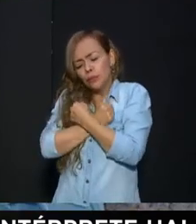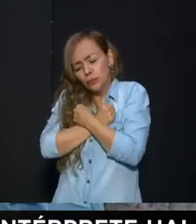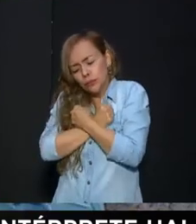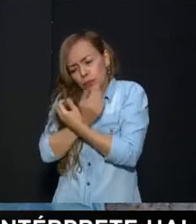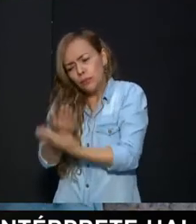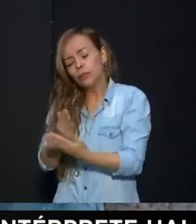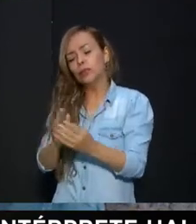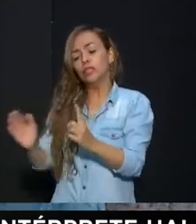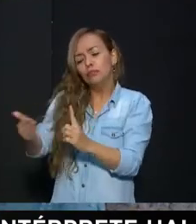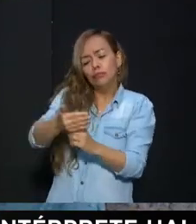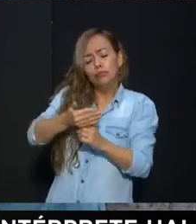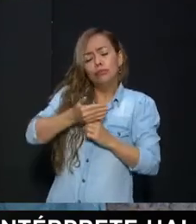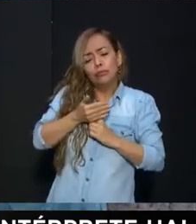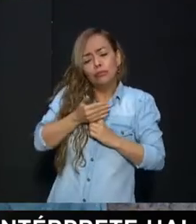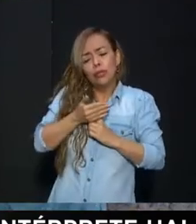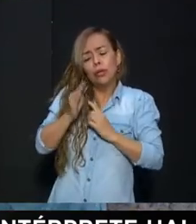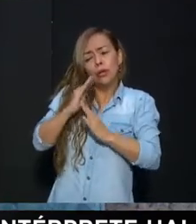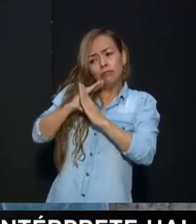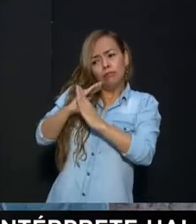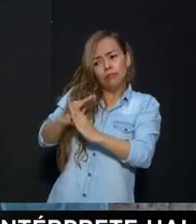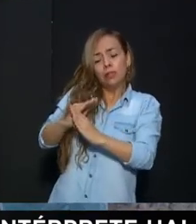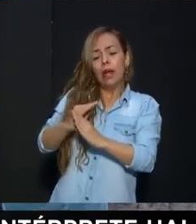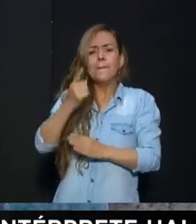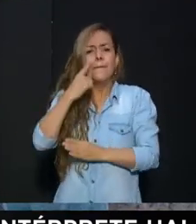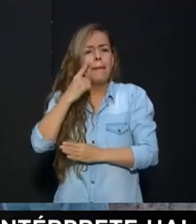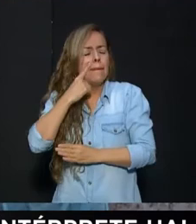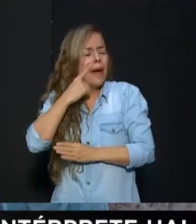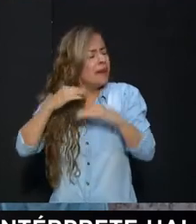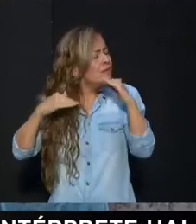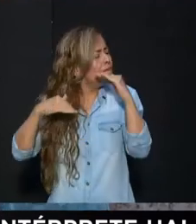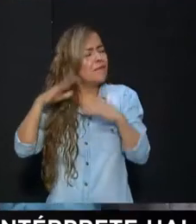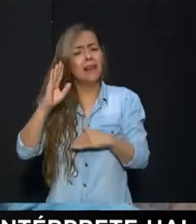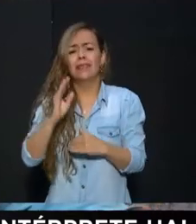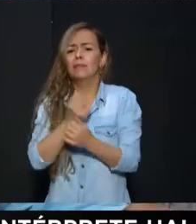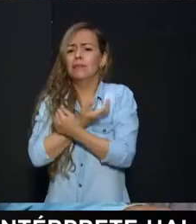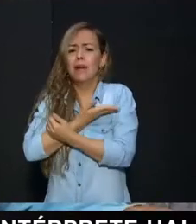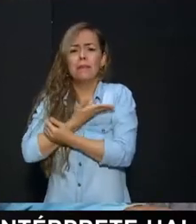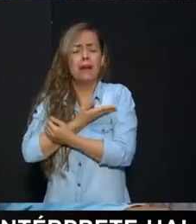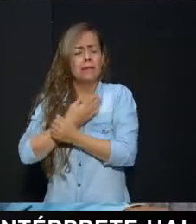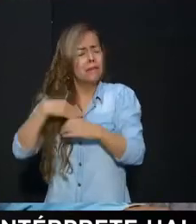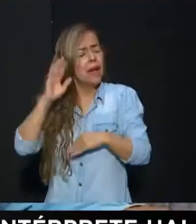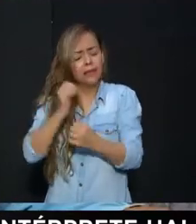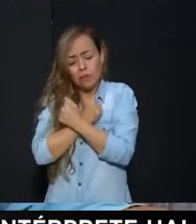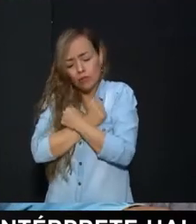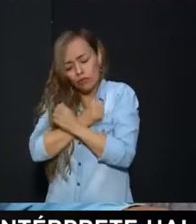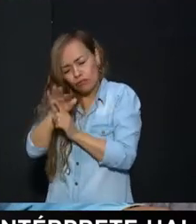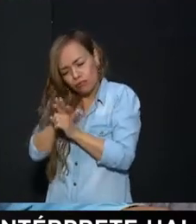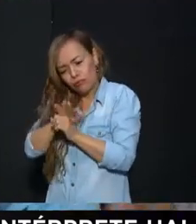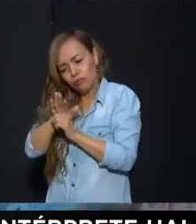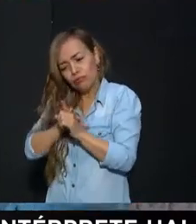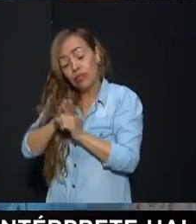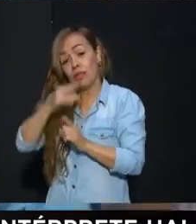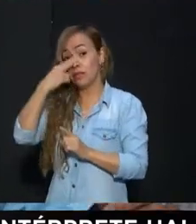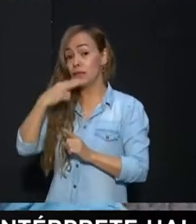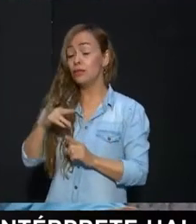Porque de verdad son los padres más amorosos y más afectivos con este tipo de chicos. Y el otro momento es un